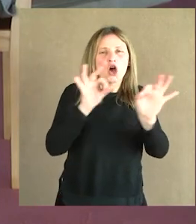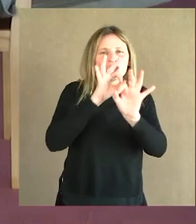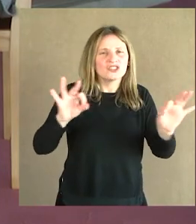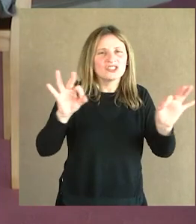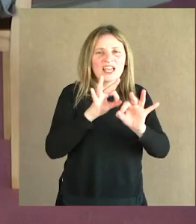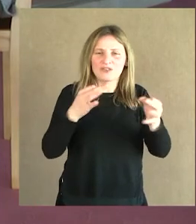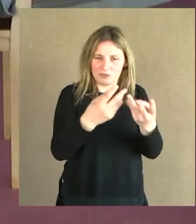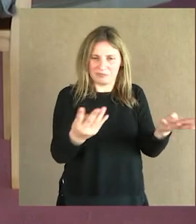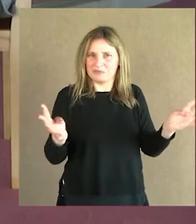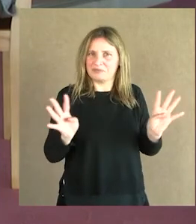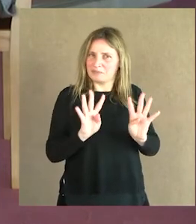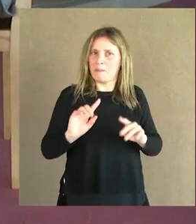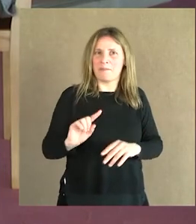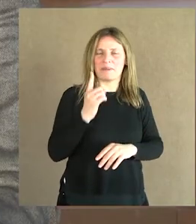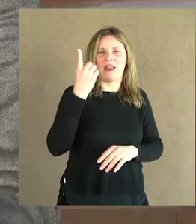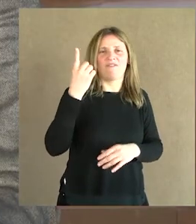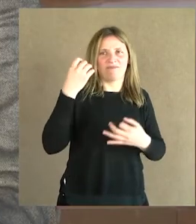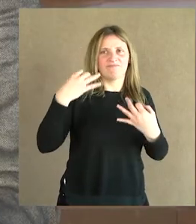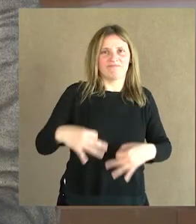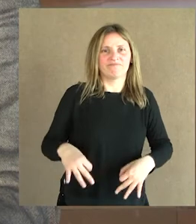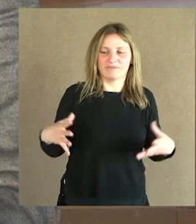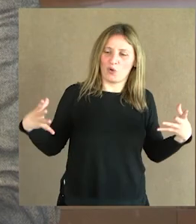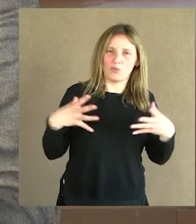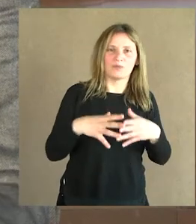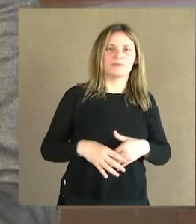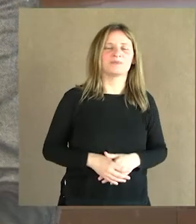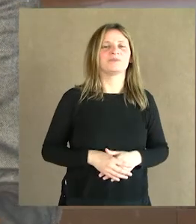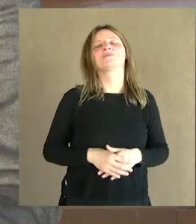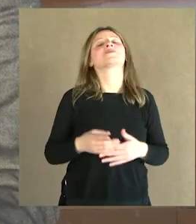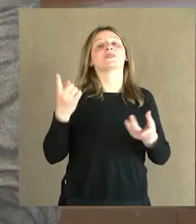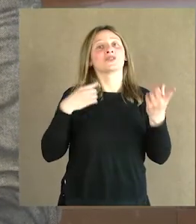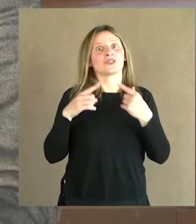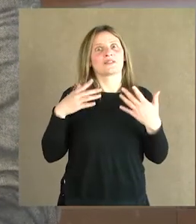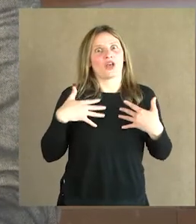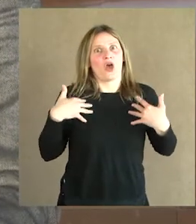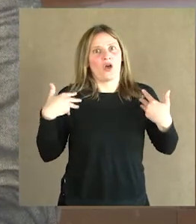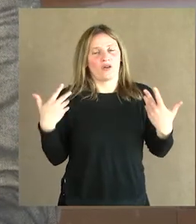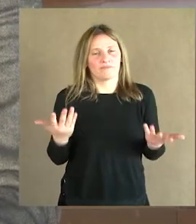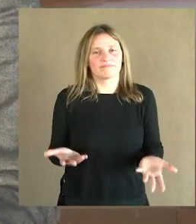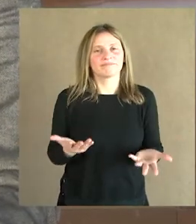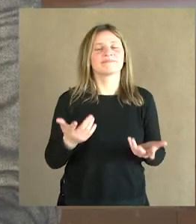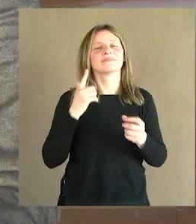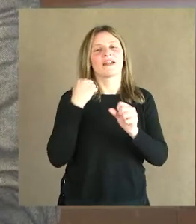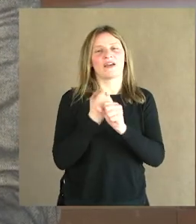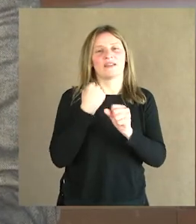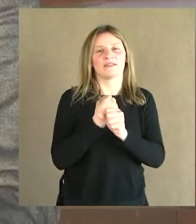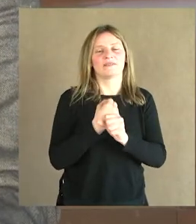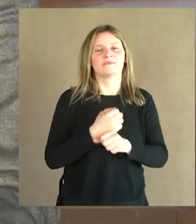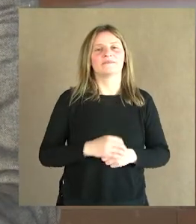con este tipo de repertorio, creo que sí es la primera vez que podemos compartir. Así que nada, estamos muy emocionados y trabajando.